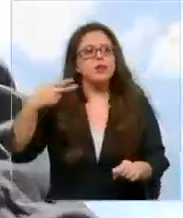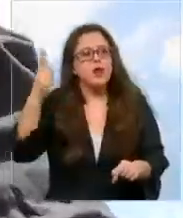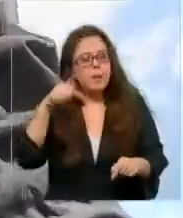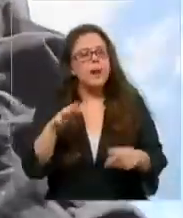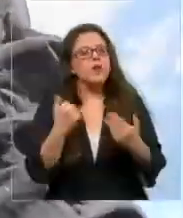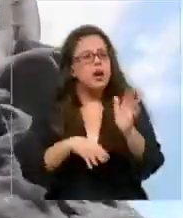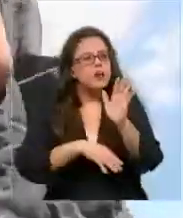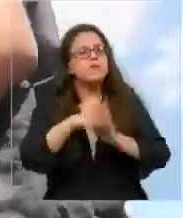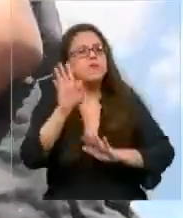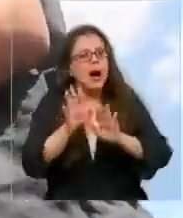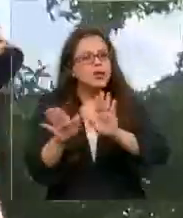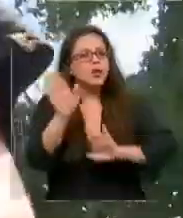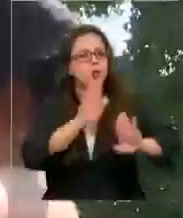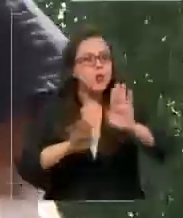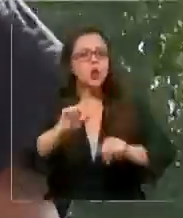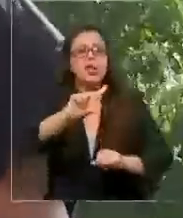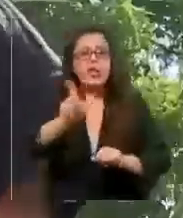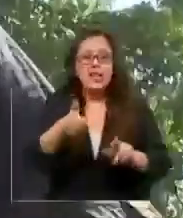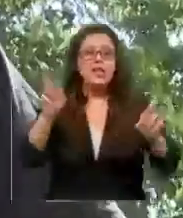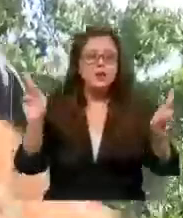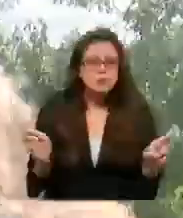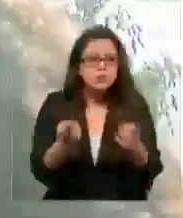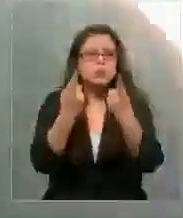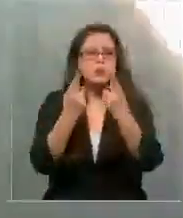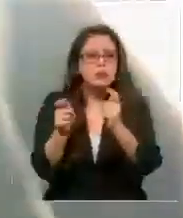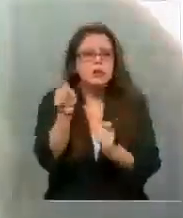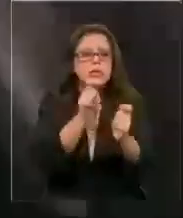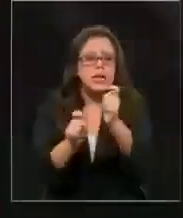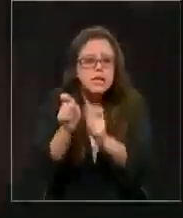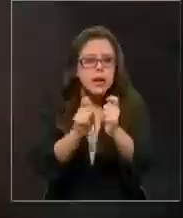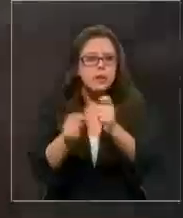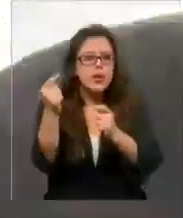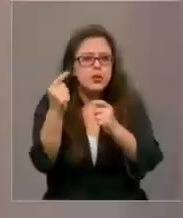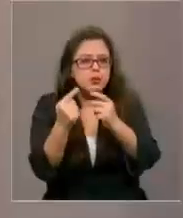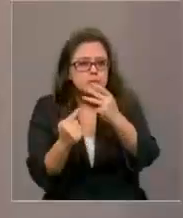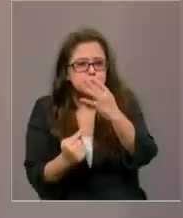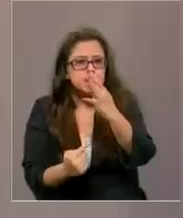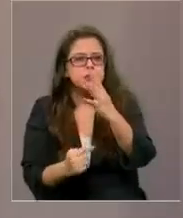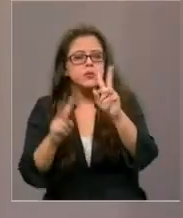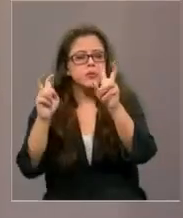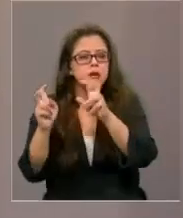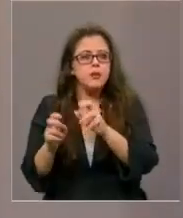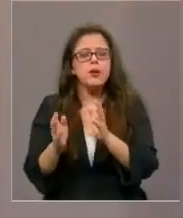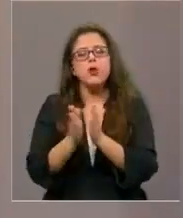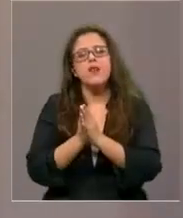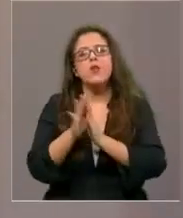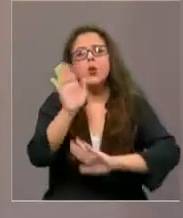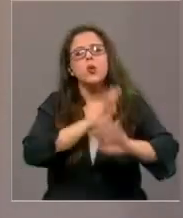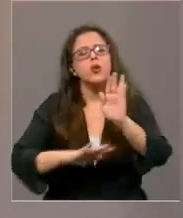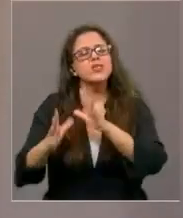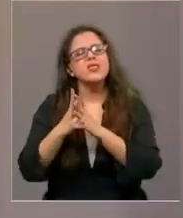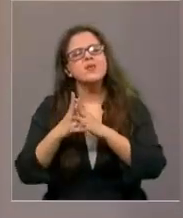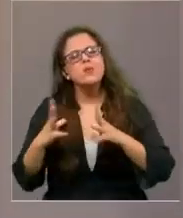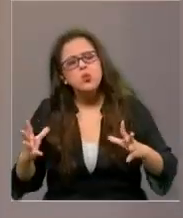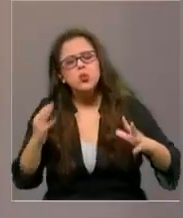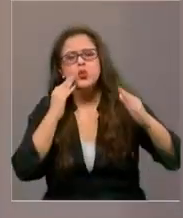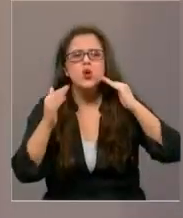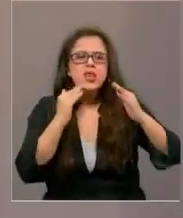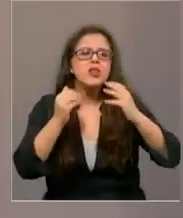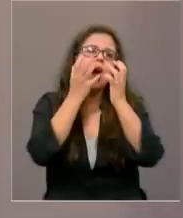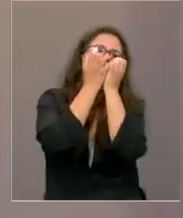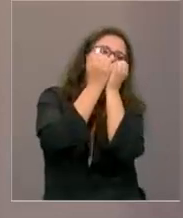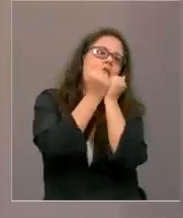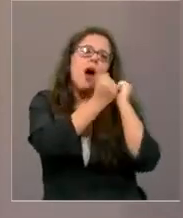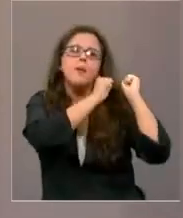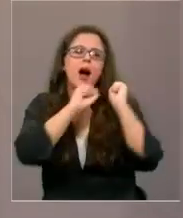cuidado ha tenido una lenta recuperación tratándose diferentes secuelas que se cuidan mucho porque hay muchos niños que se sacan la